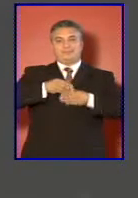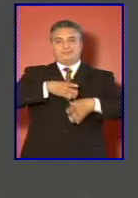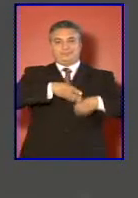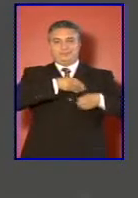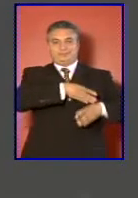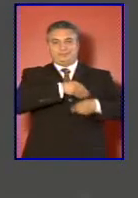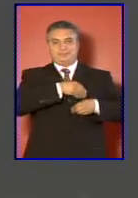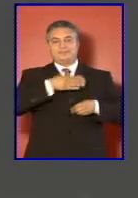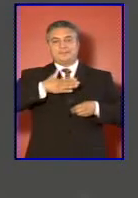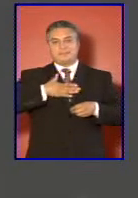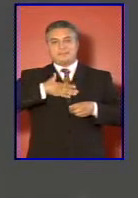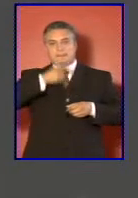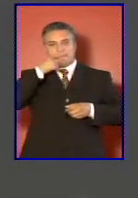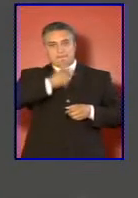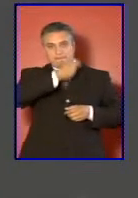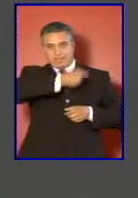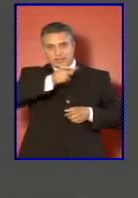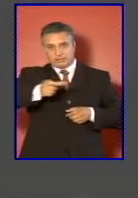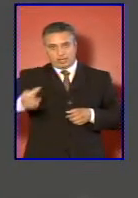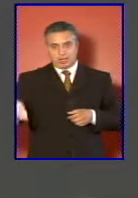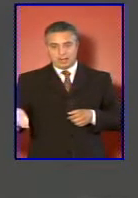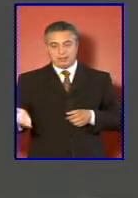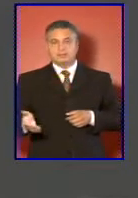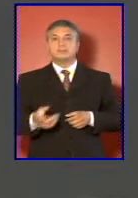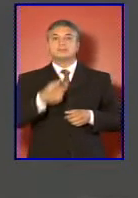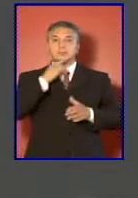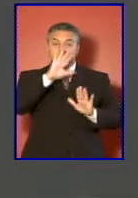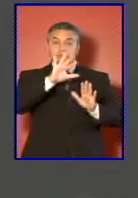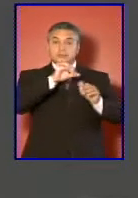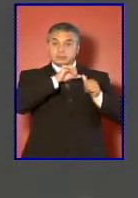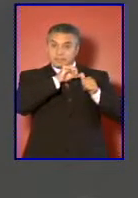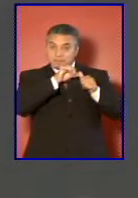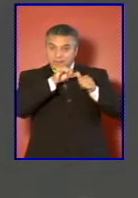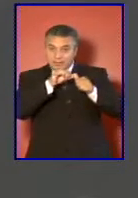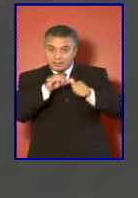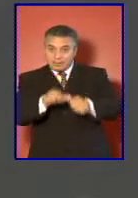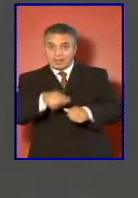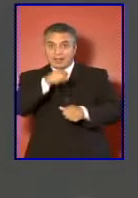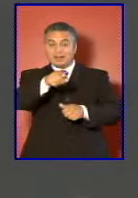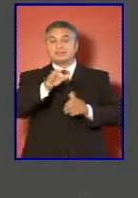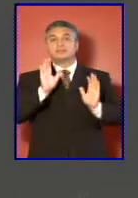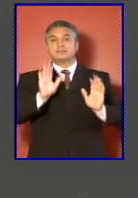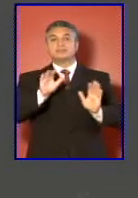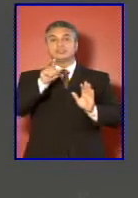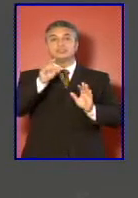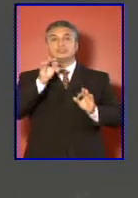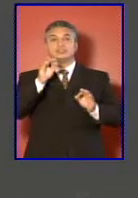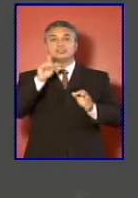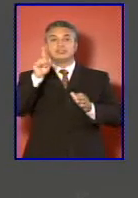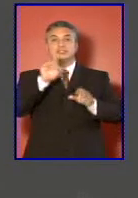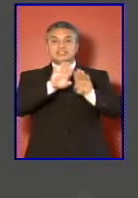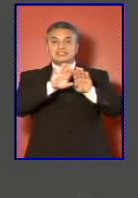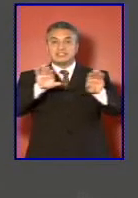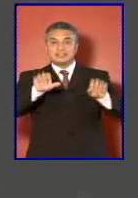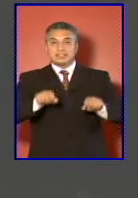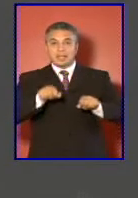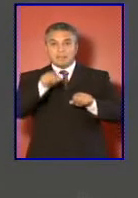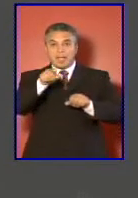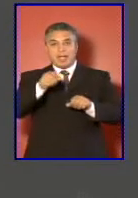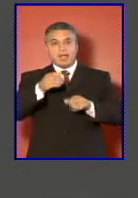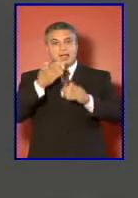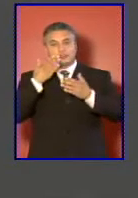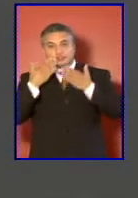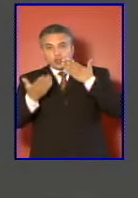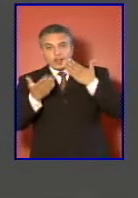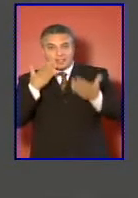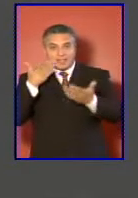Se mantendrá el sistema previsional solidario de Capredena pero se perfeccionará.